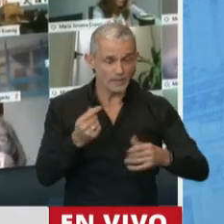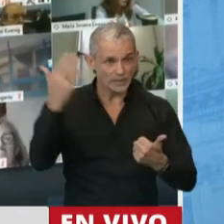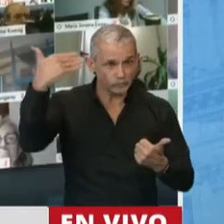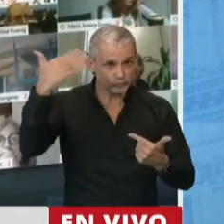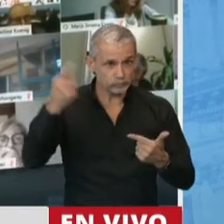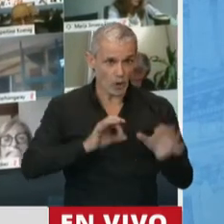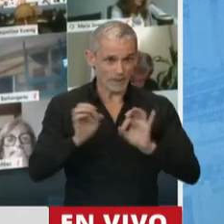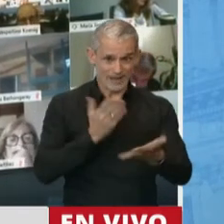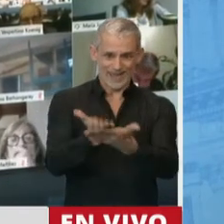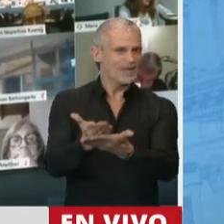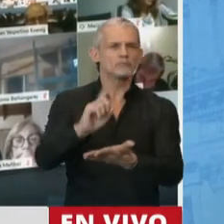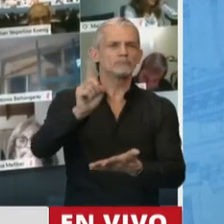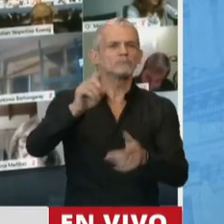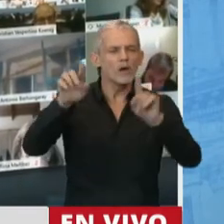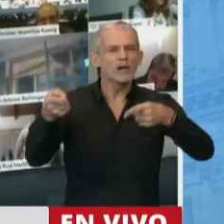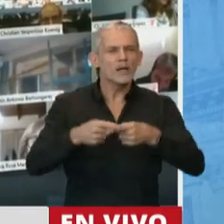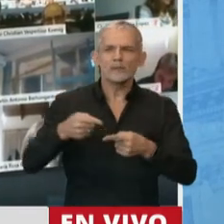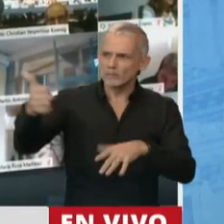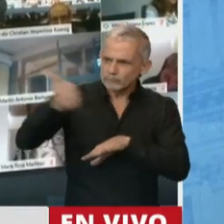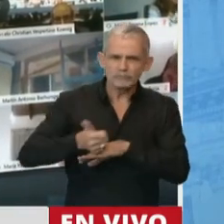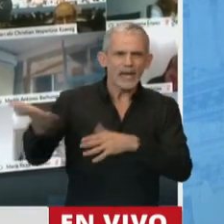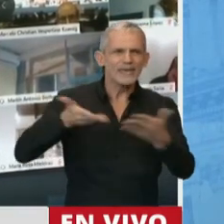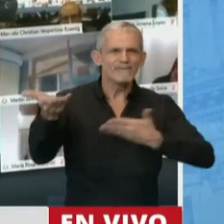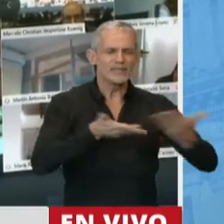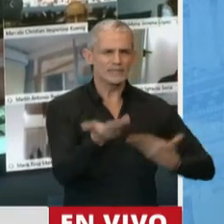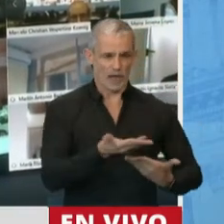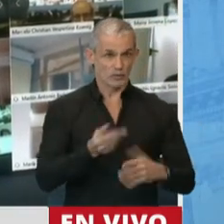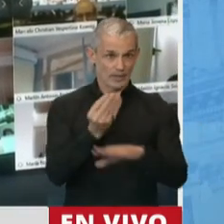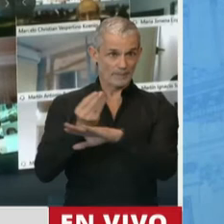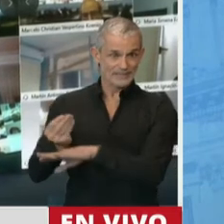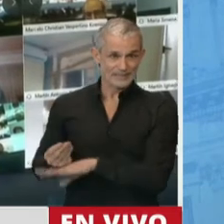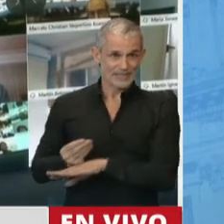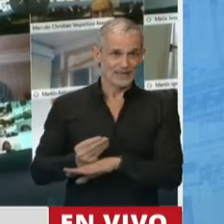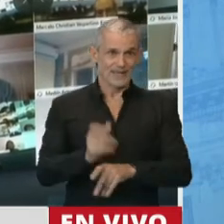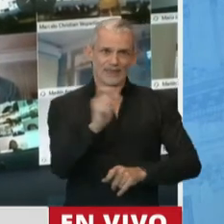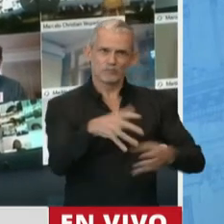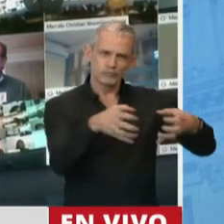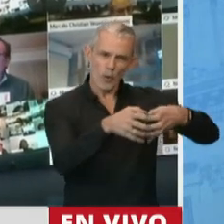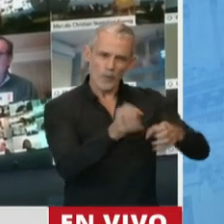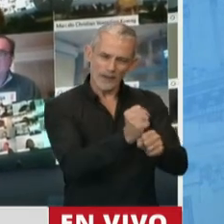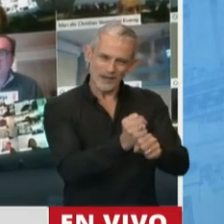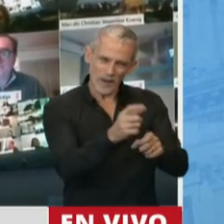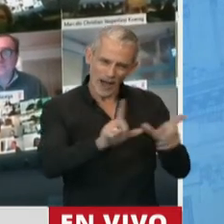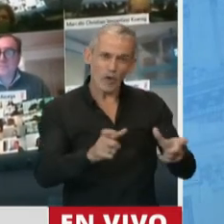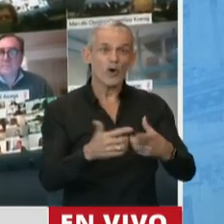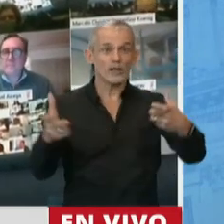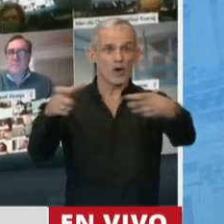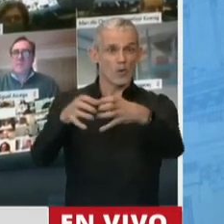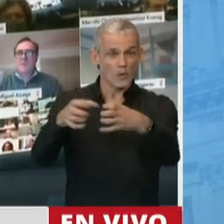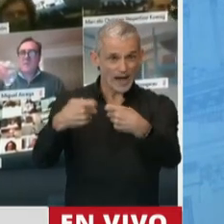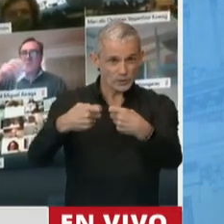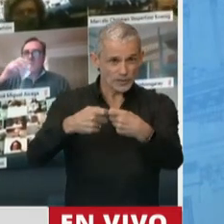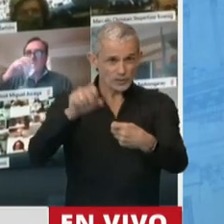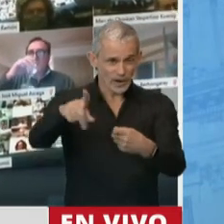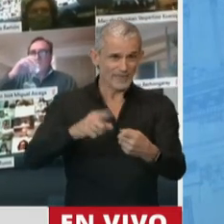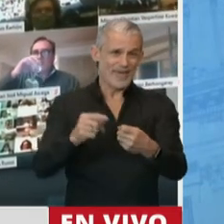presentado proyectos, sino también tuvieron participación, digamos, los representantes de los trabajadores, de las cámaras empresariales,